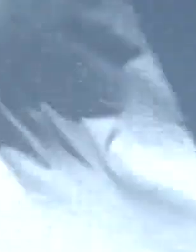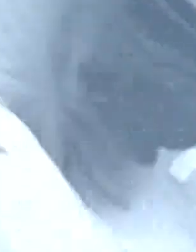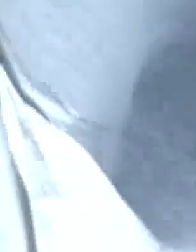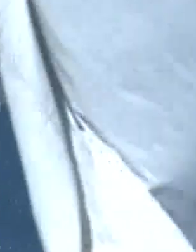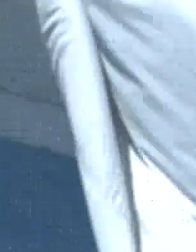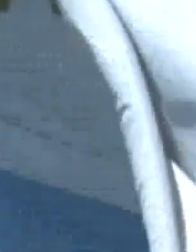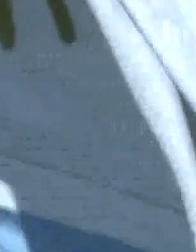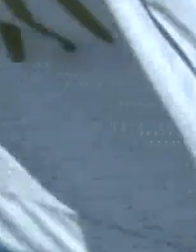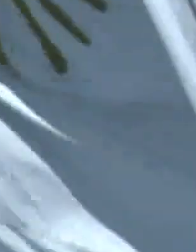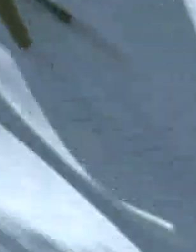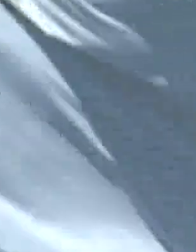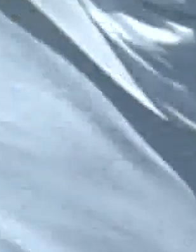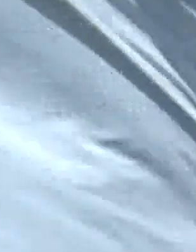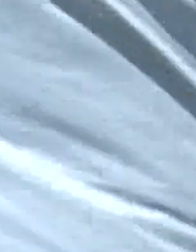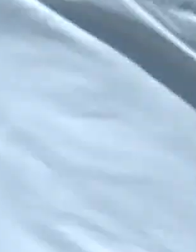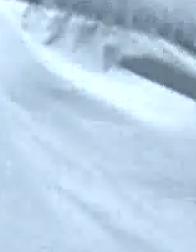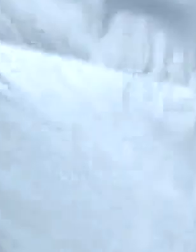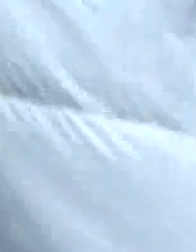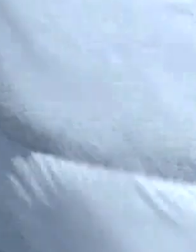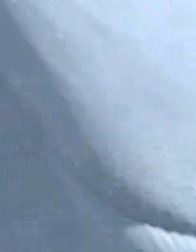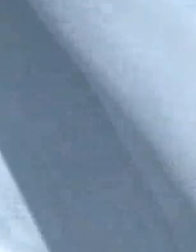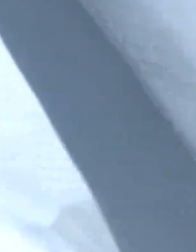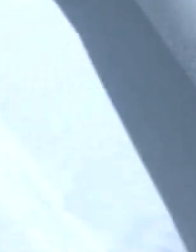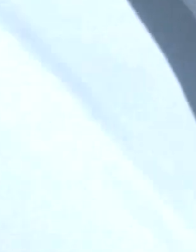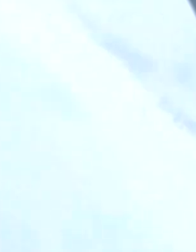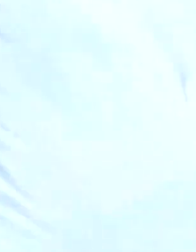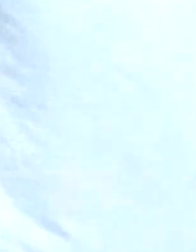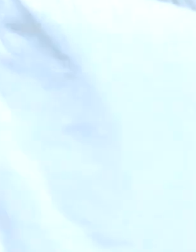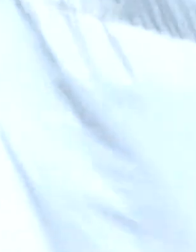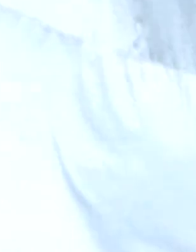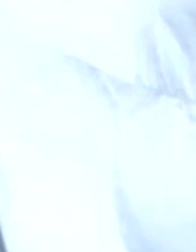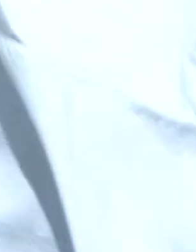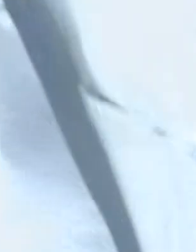Nacional. A partir de este momento, las emisoras participantes continúan con sus respectivos programas.